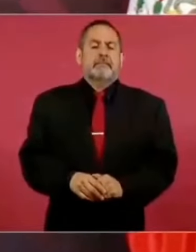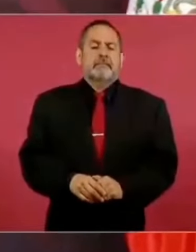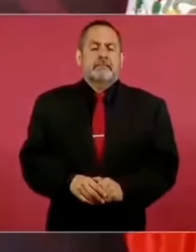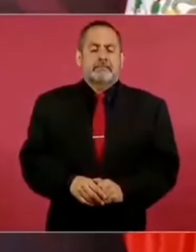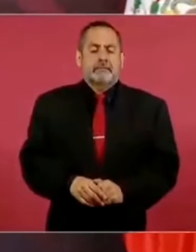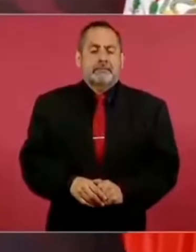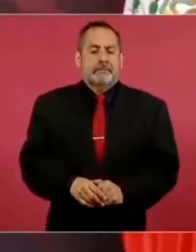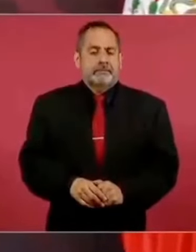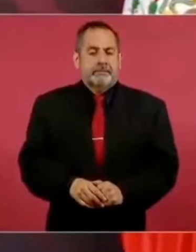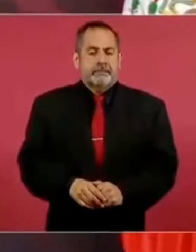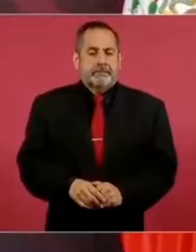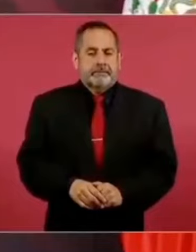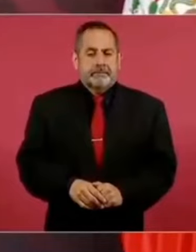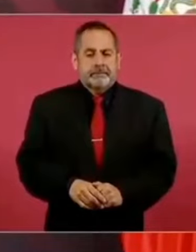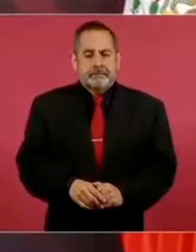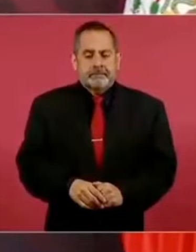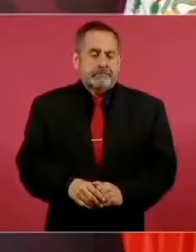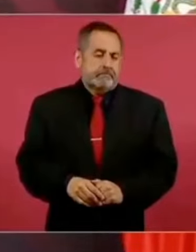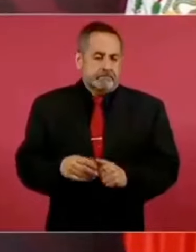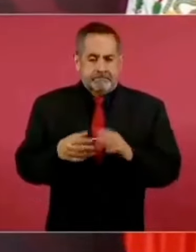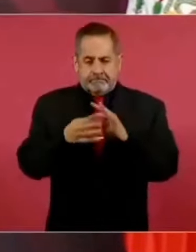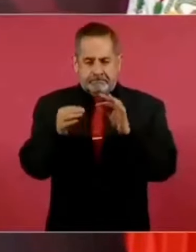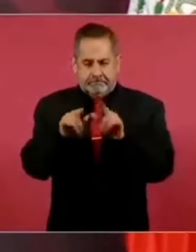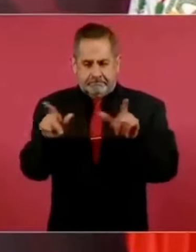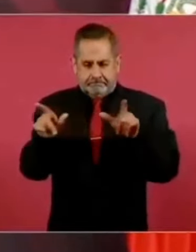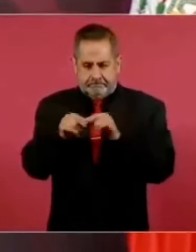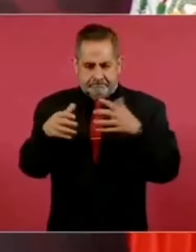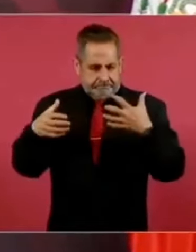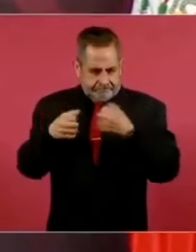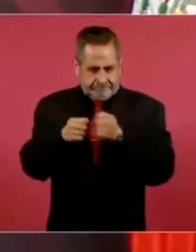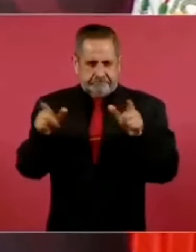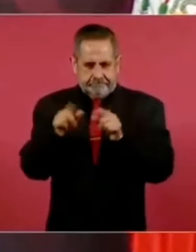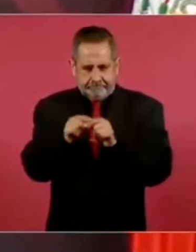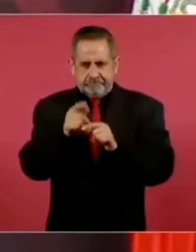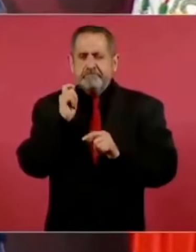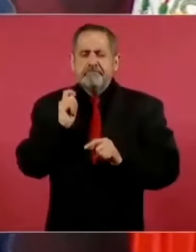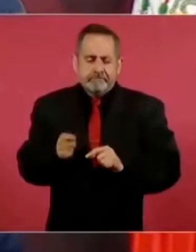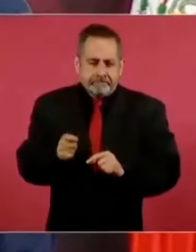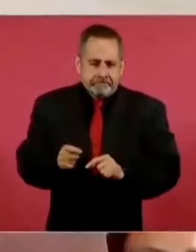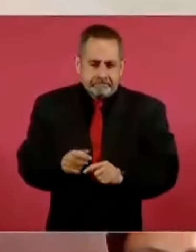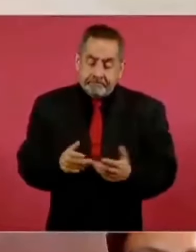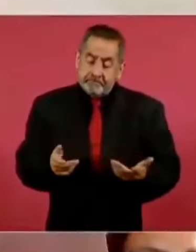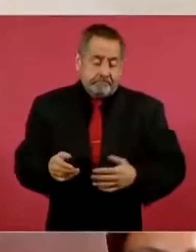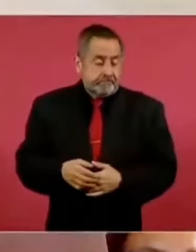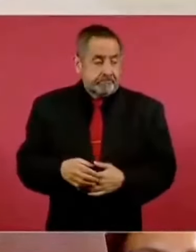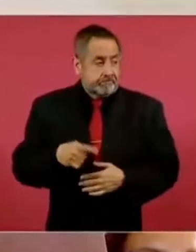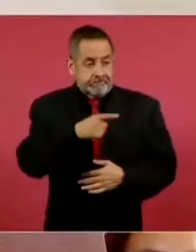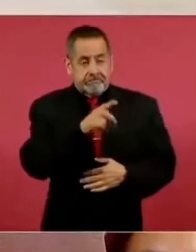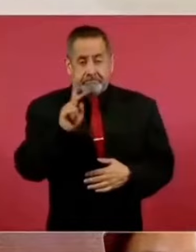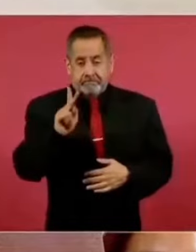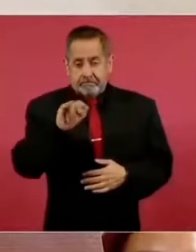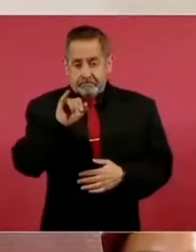el resumen, la conclusión es que hay que reformar el Poder Judicial